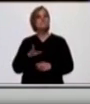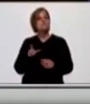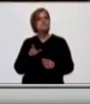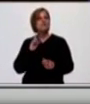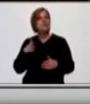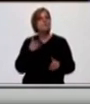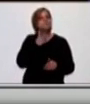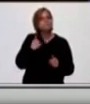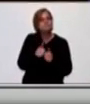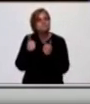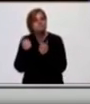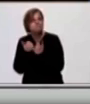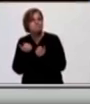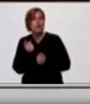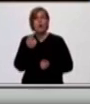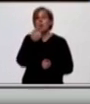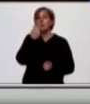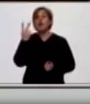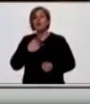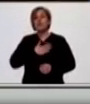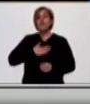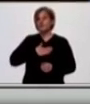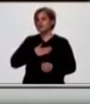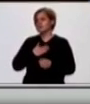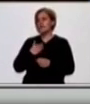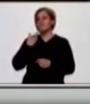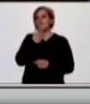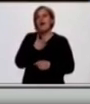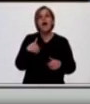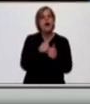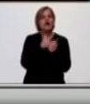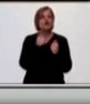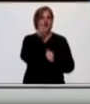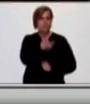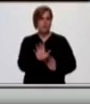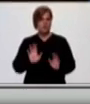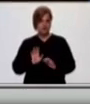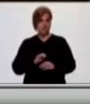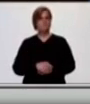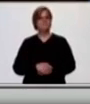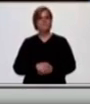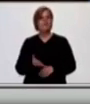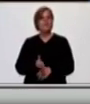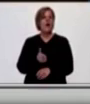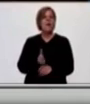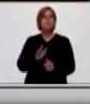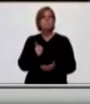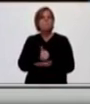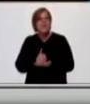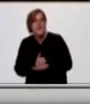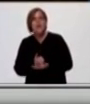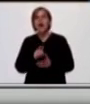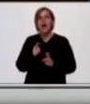aumentamos los testeos porque ante la presencia de uno o dos síntomas, estamos habilitados a testear a esa persona sin tener necesidad de